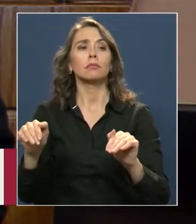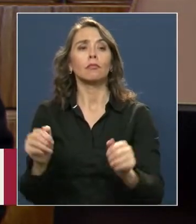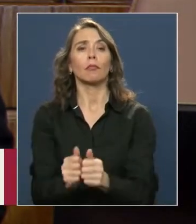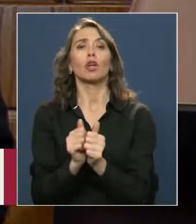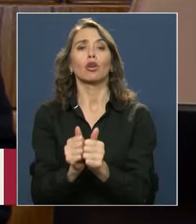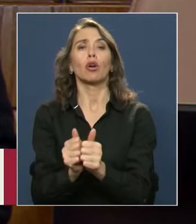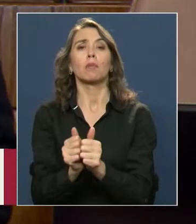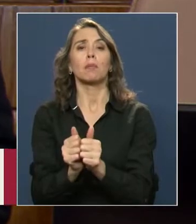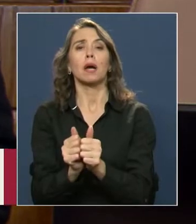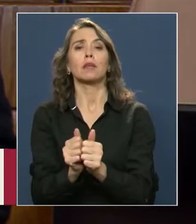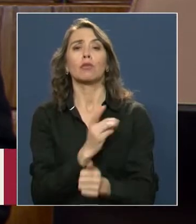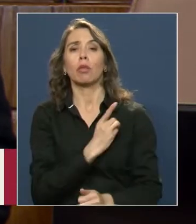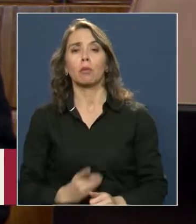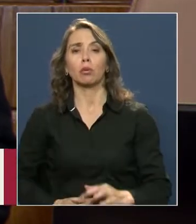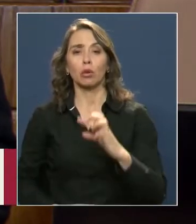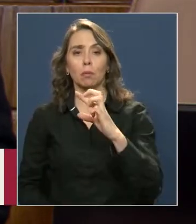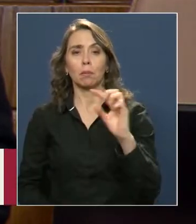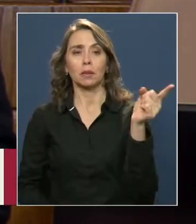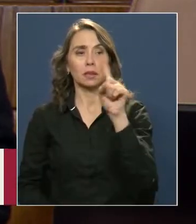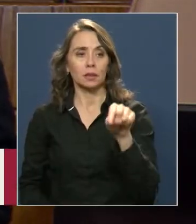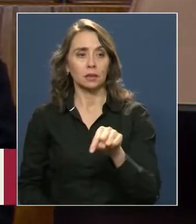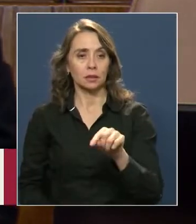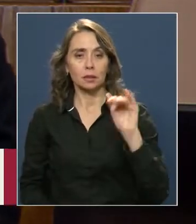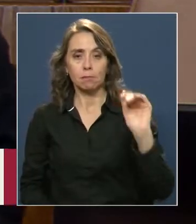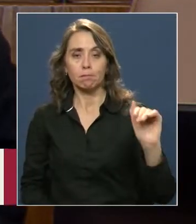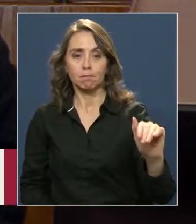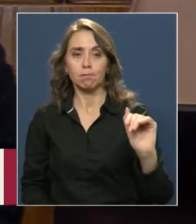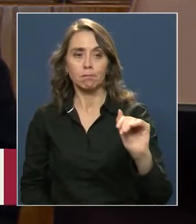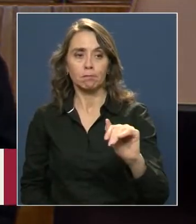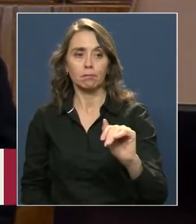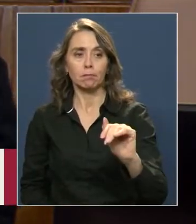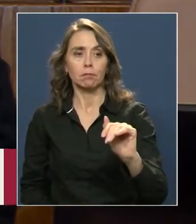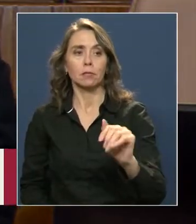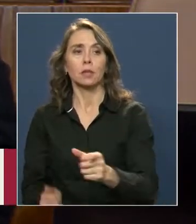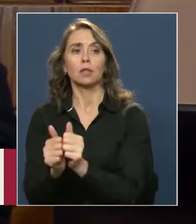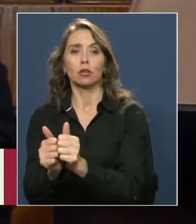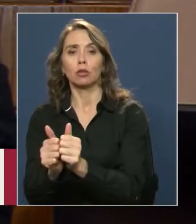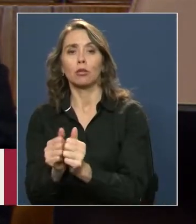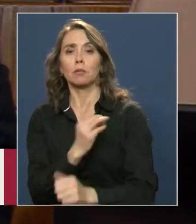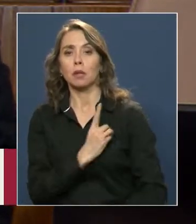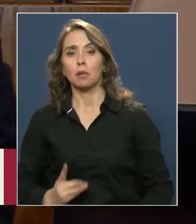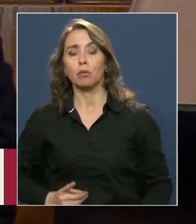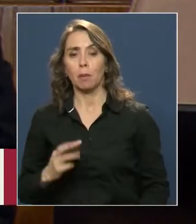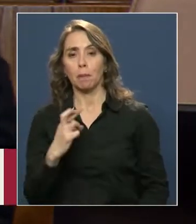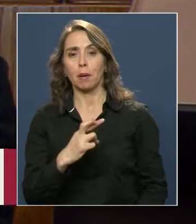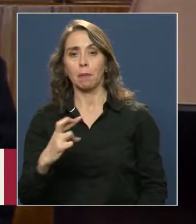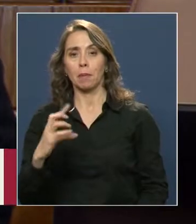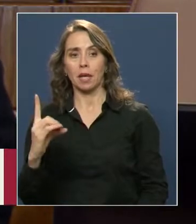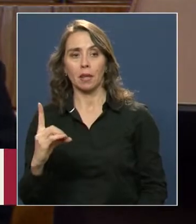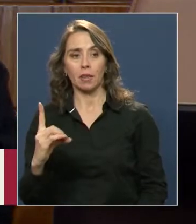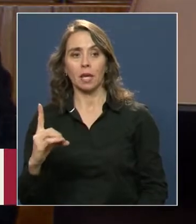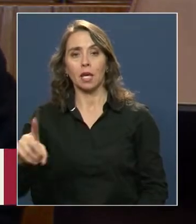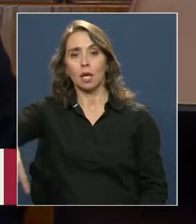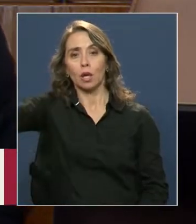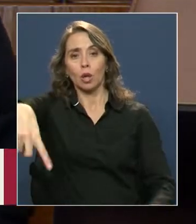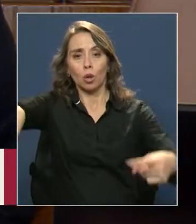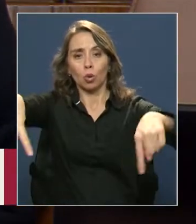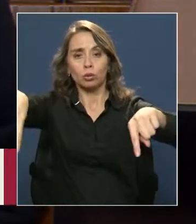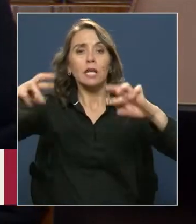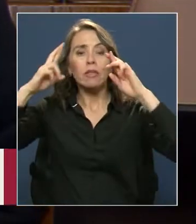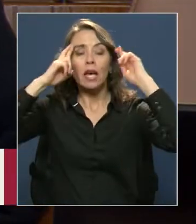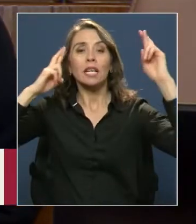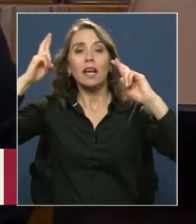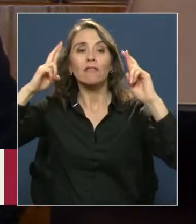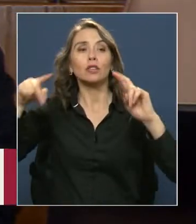compañeros socialistas, a los compañeros del PPD, a que reflexionen respecto